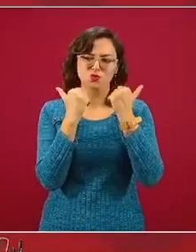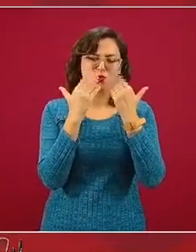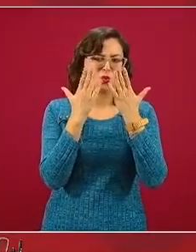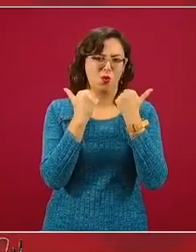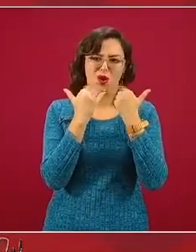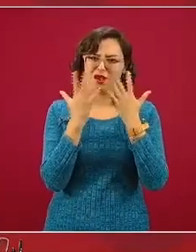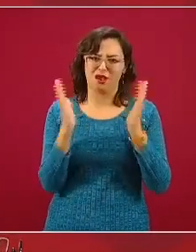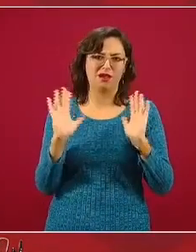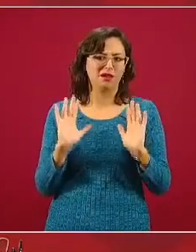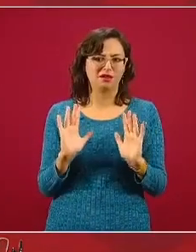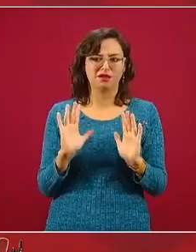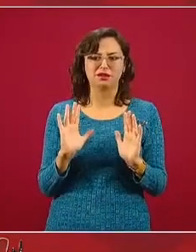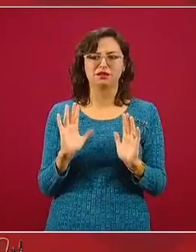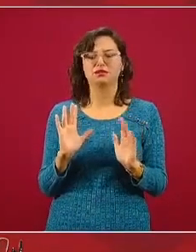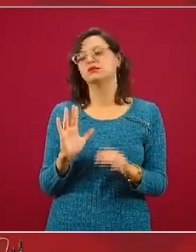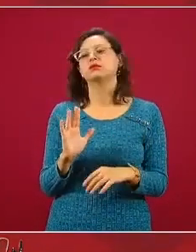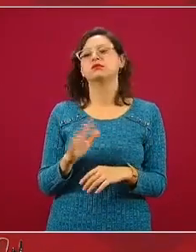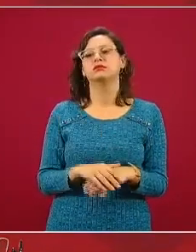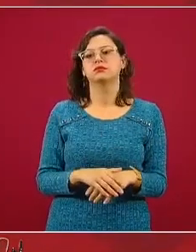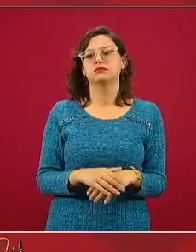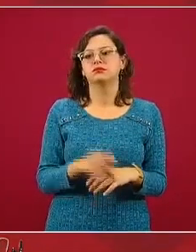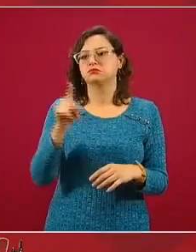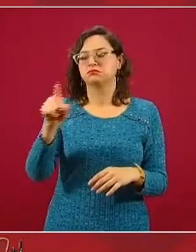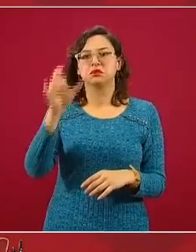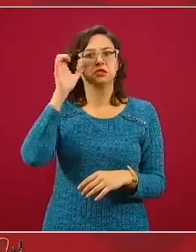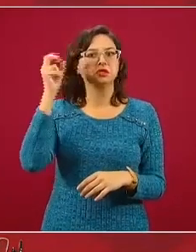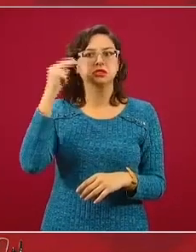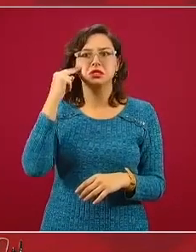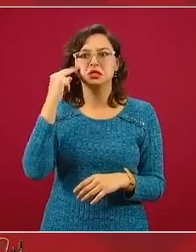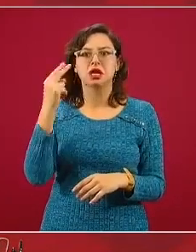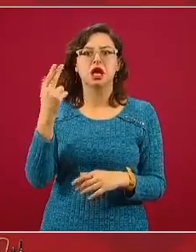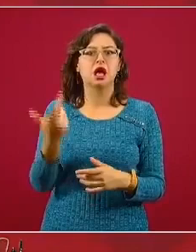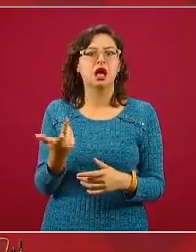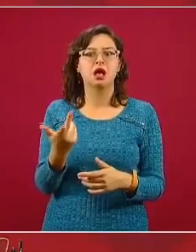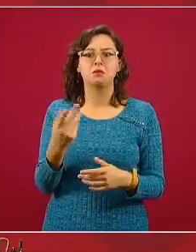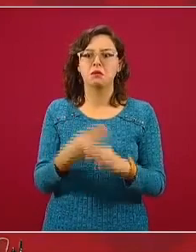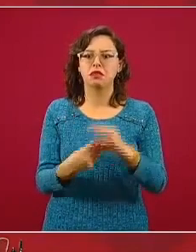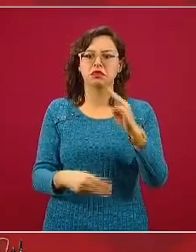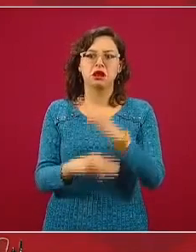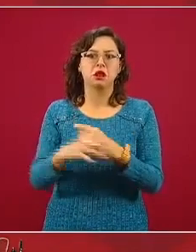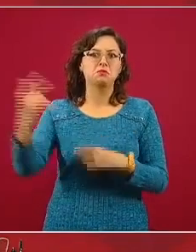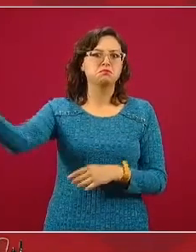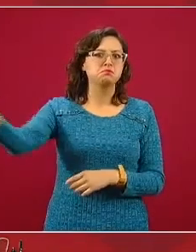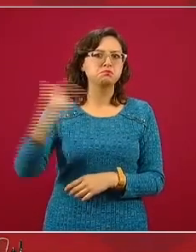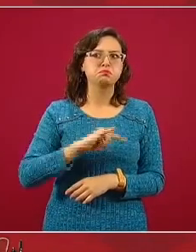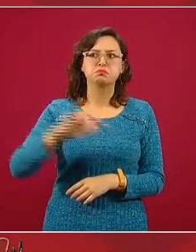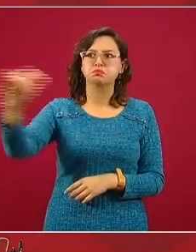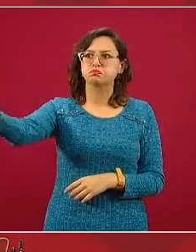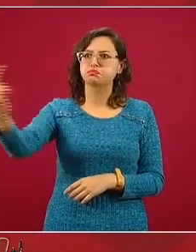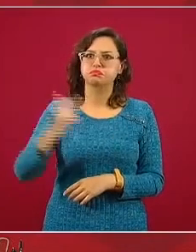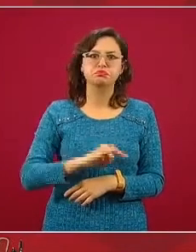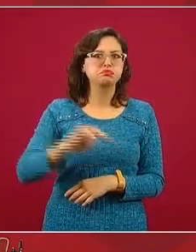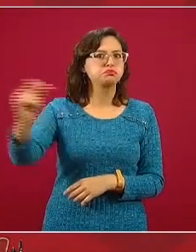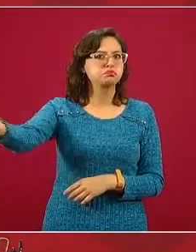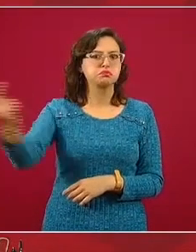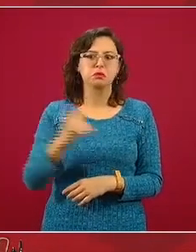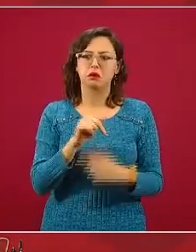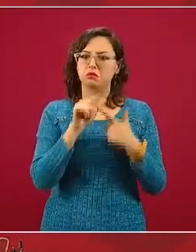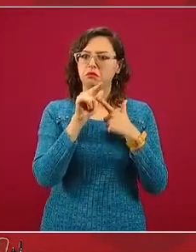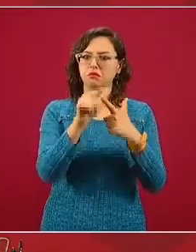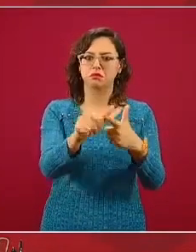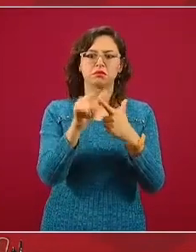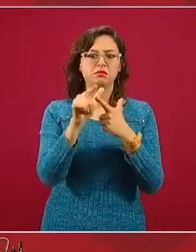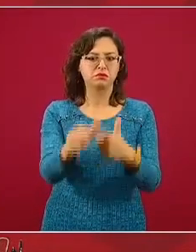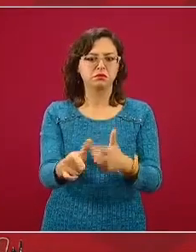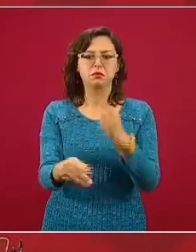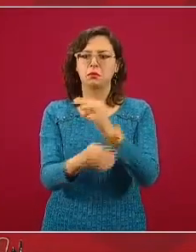Los aviones del puente aéreo siguen llegando, no se han interrumpido y la dotación de equipo de protección